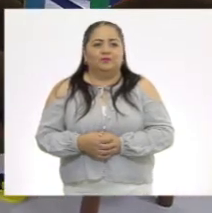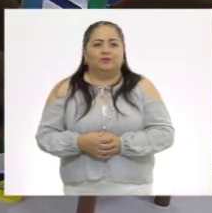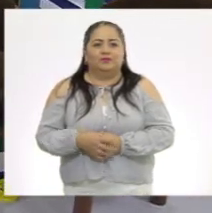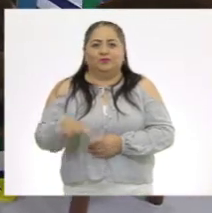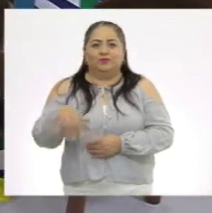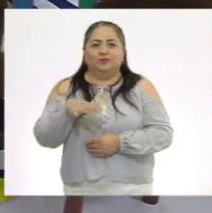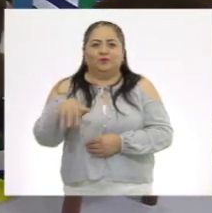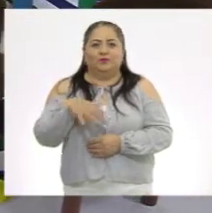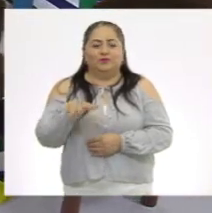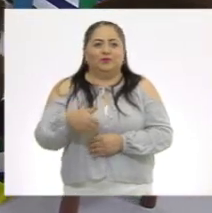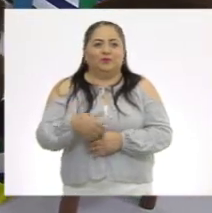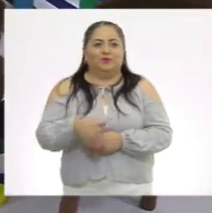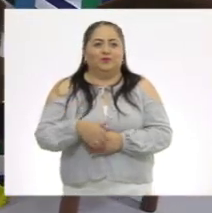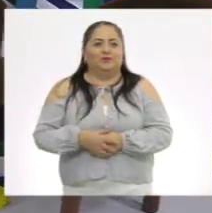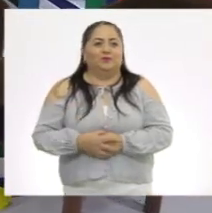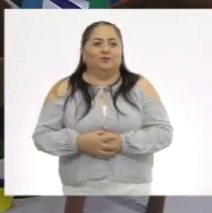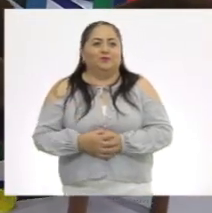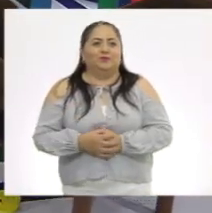vamos.